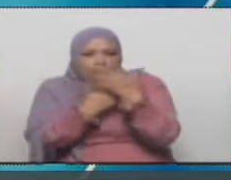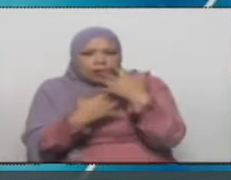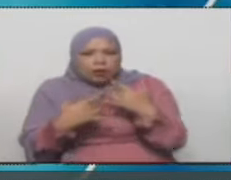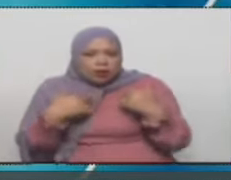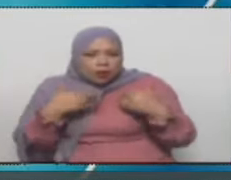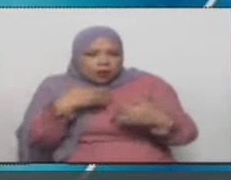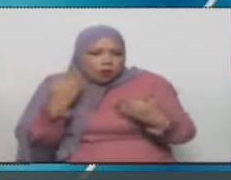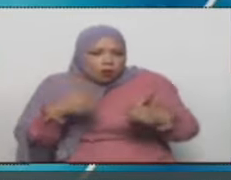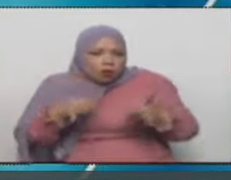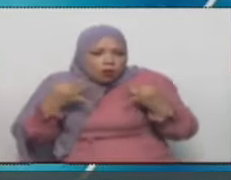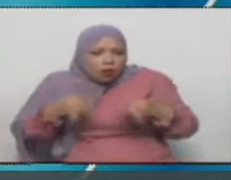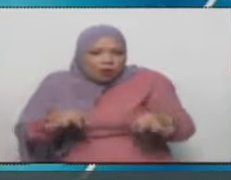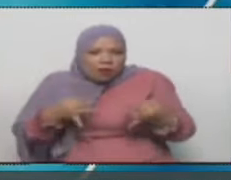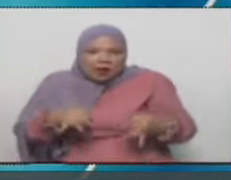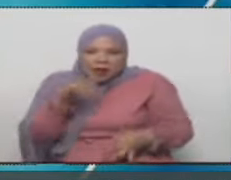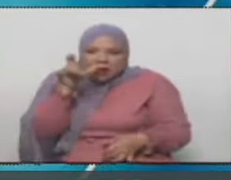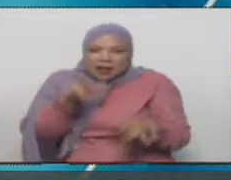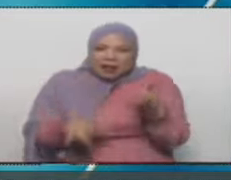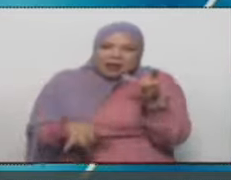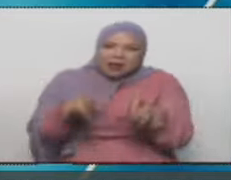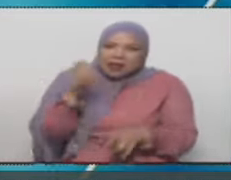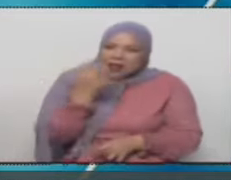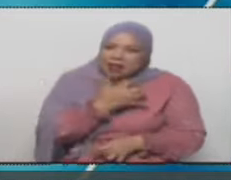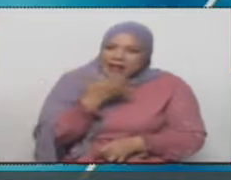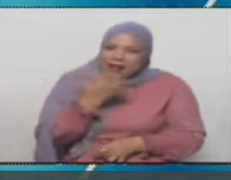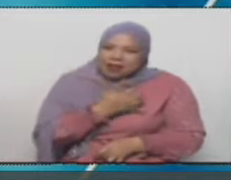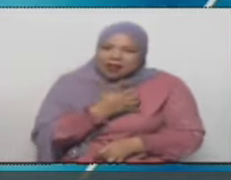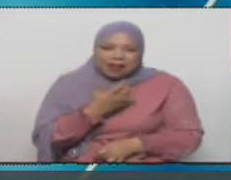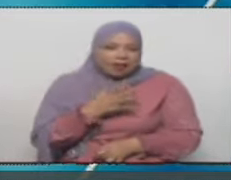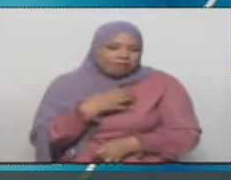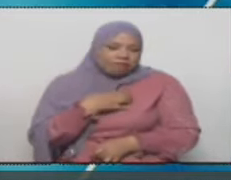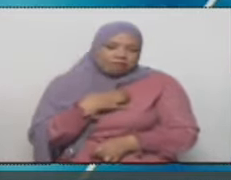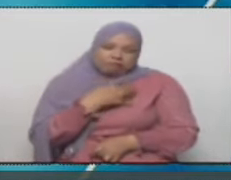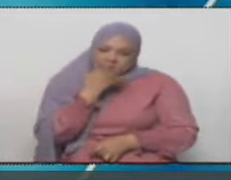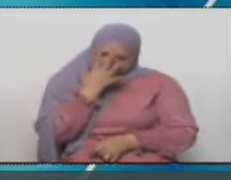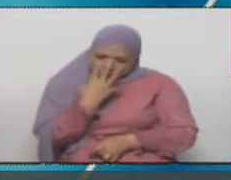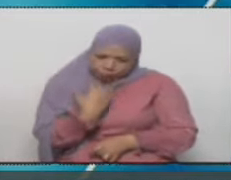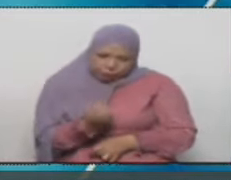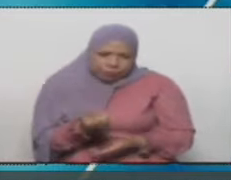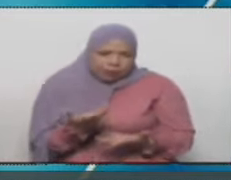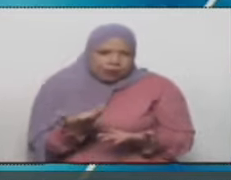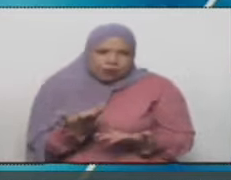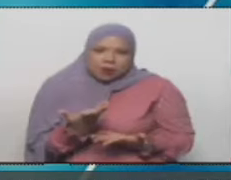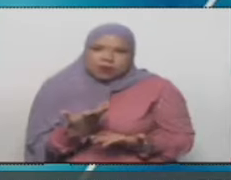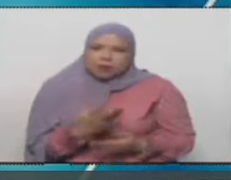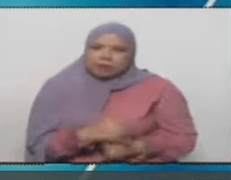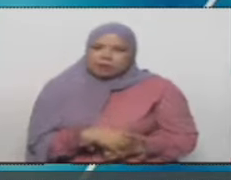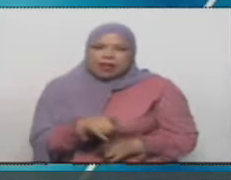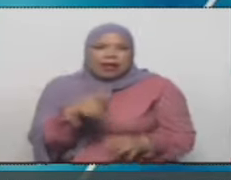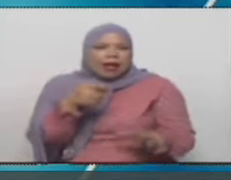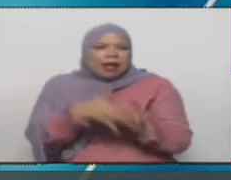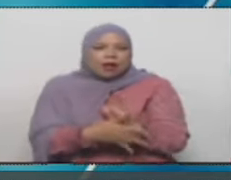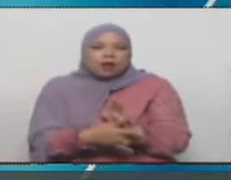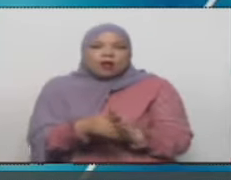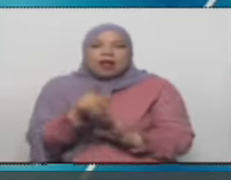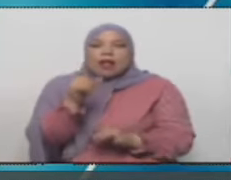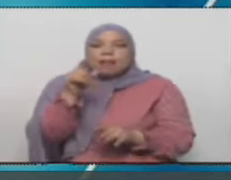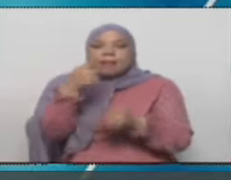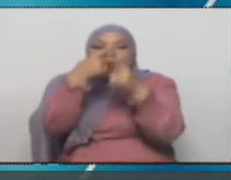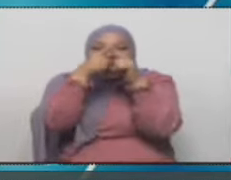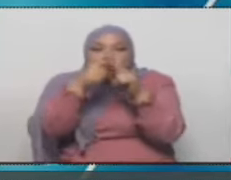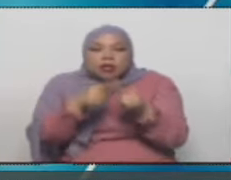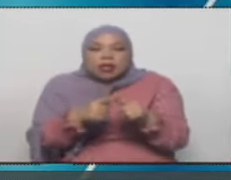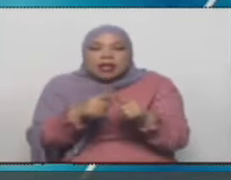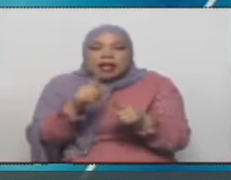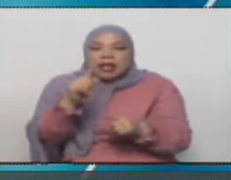mortales, la gente normal de a pie, no entiende qué es eso. ¿Qué es un terabyte? Un terabyte es una unidad de medida que